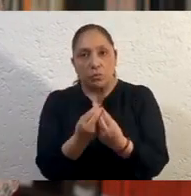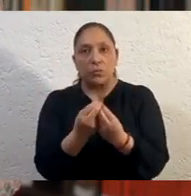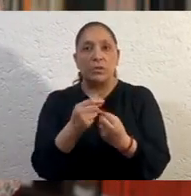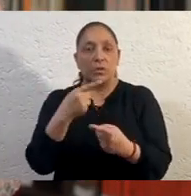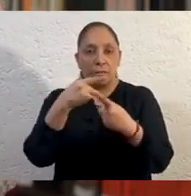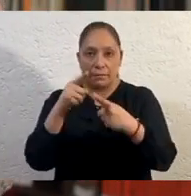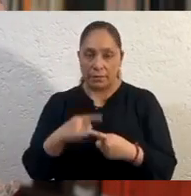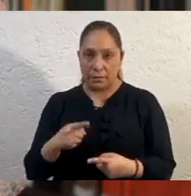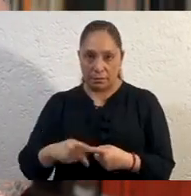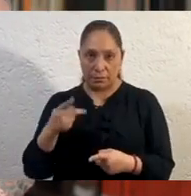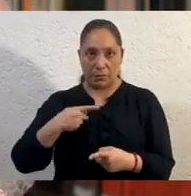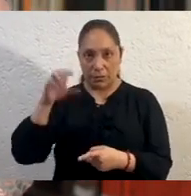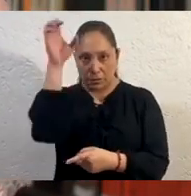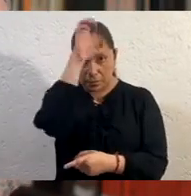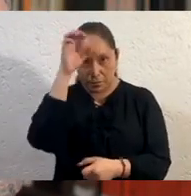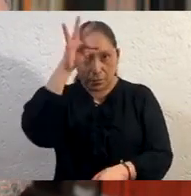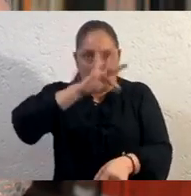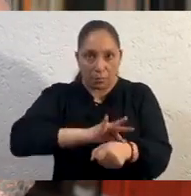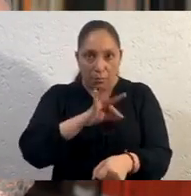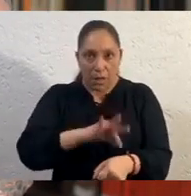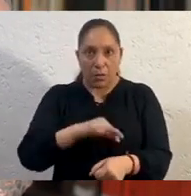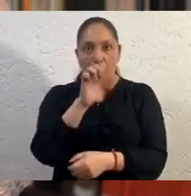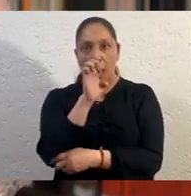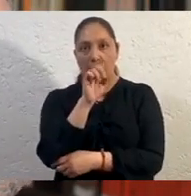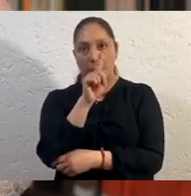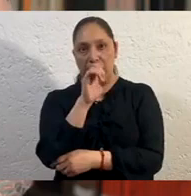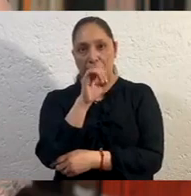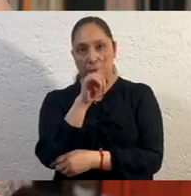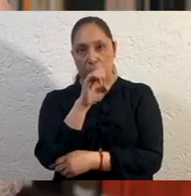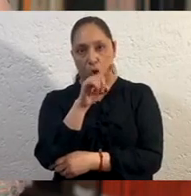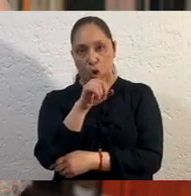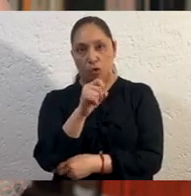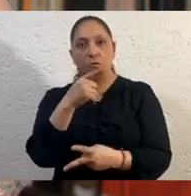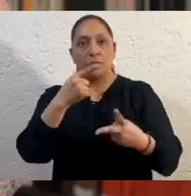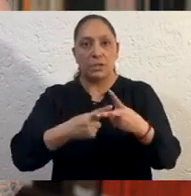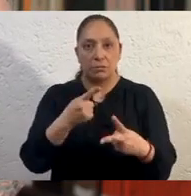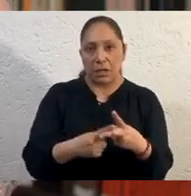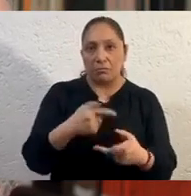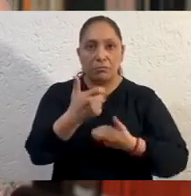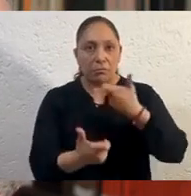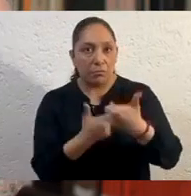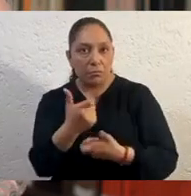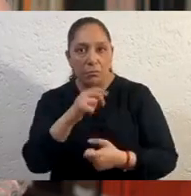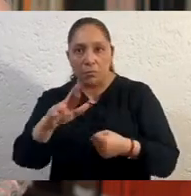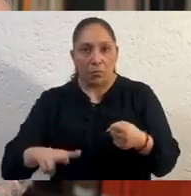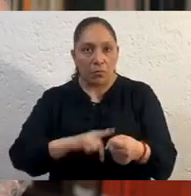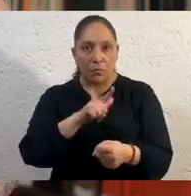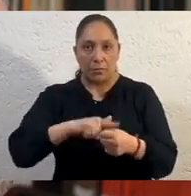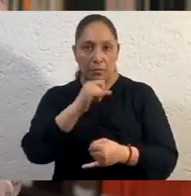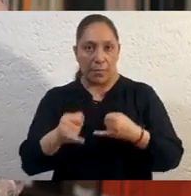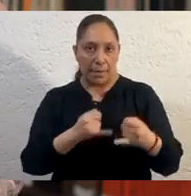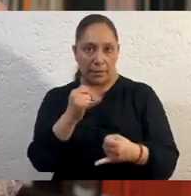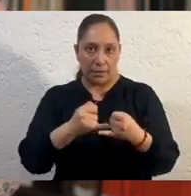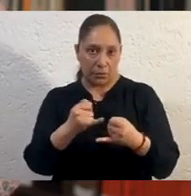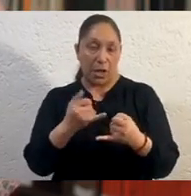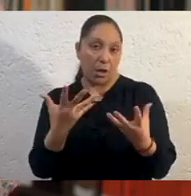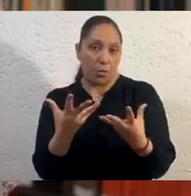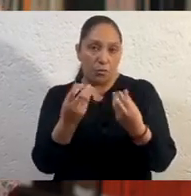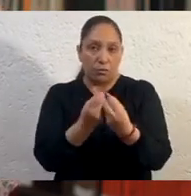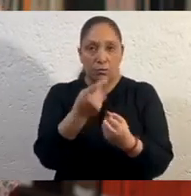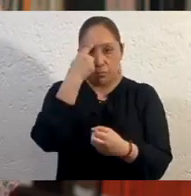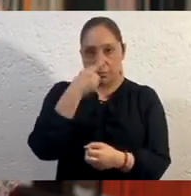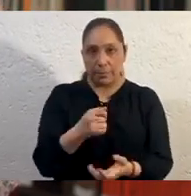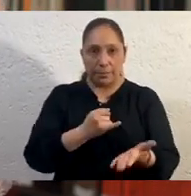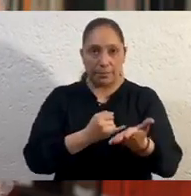científicos, médicos, epidemiólogos, matemáticos, economistas nacionales e internacionales para tomar las mejores